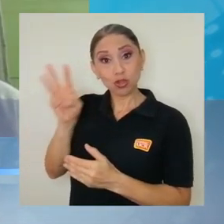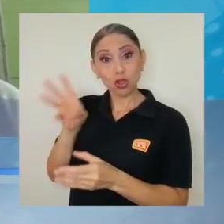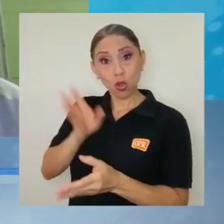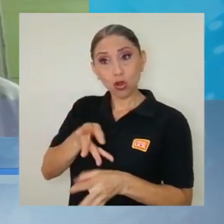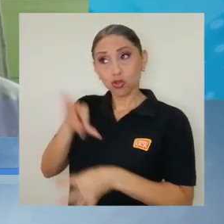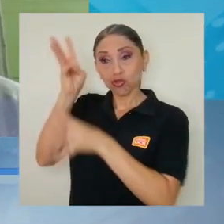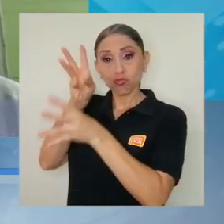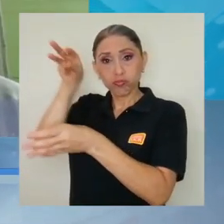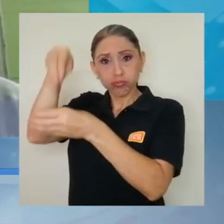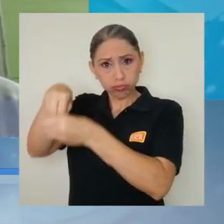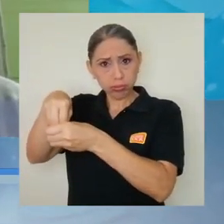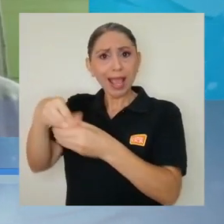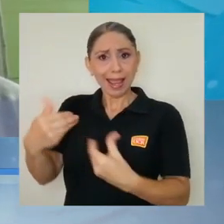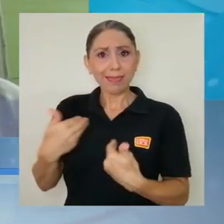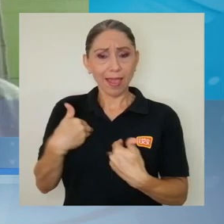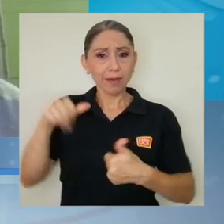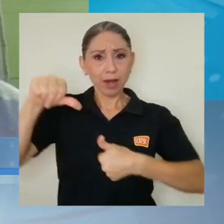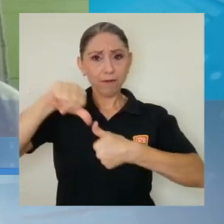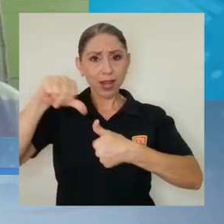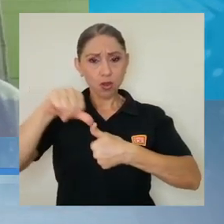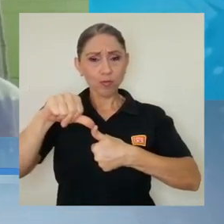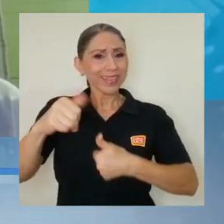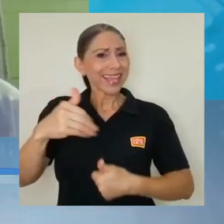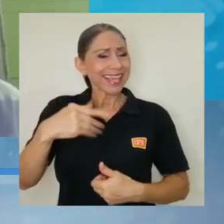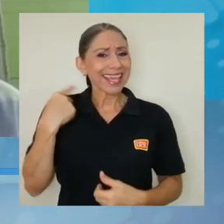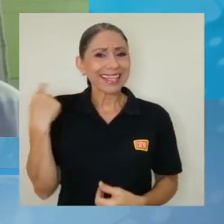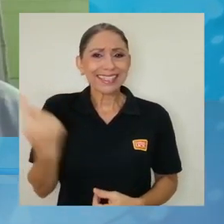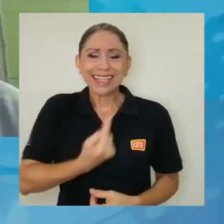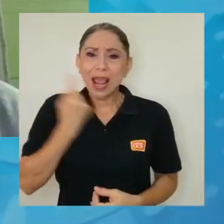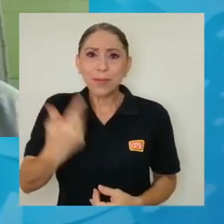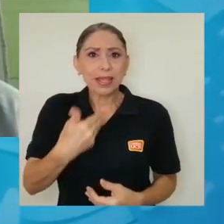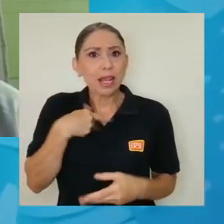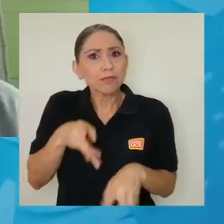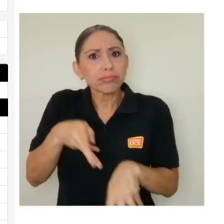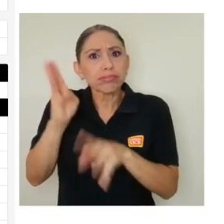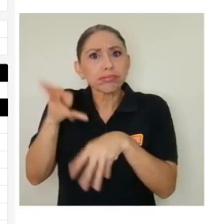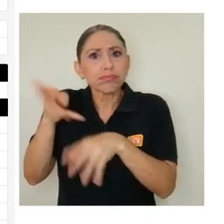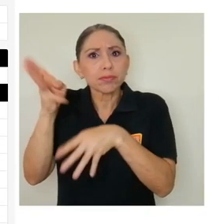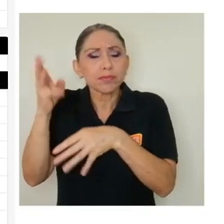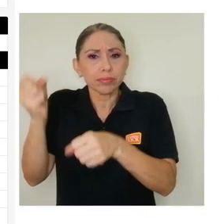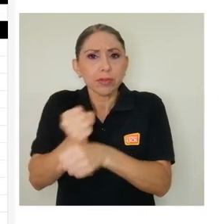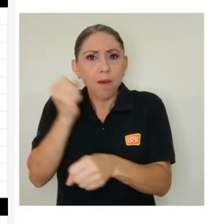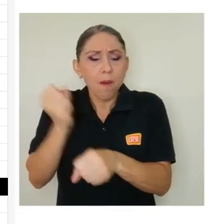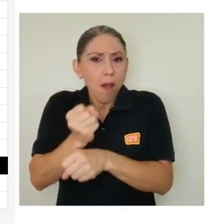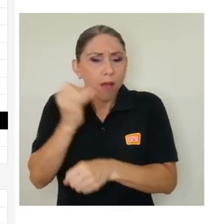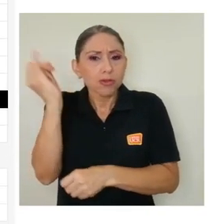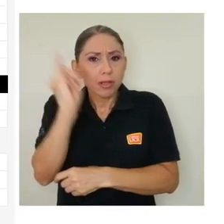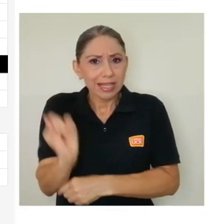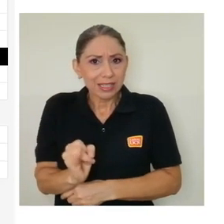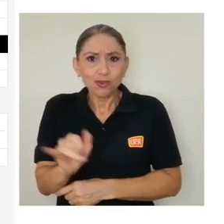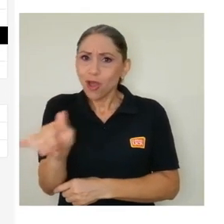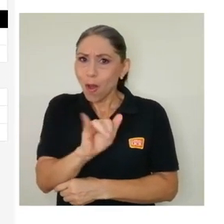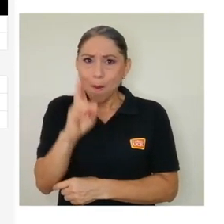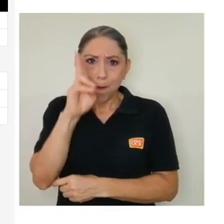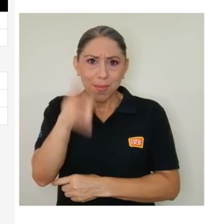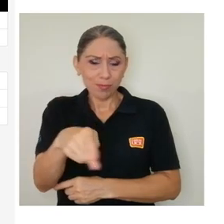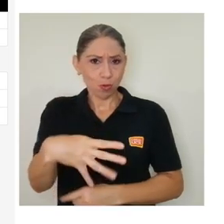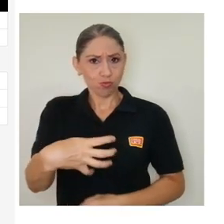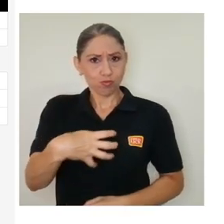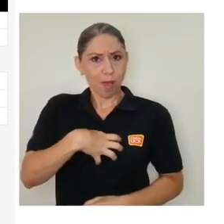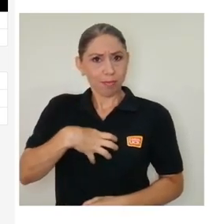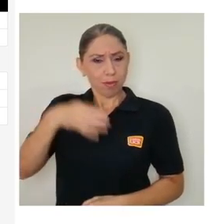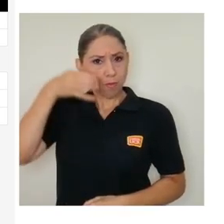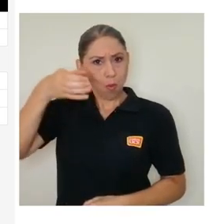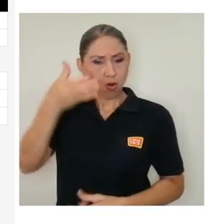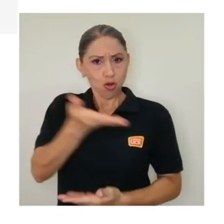otras. El material proviene de proyectos vinculados a las artes, centros de investigación y bibliotecas a nivel centroamericano